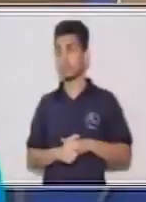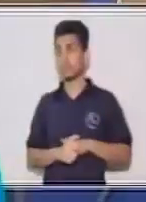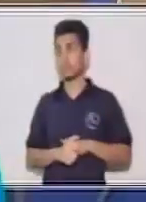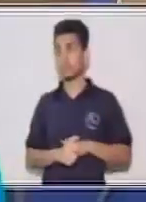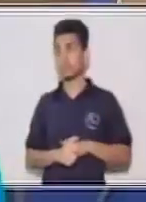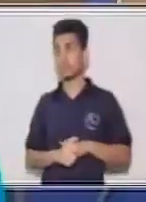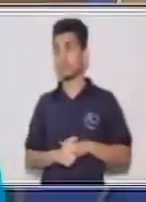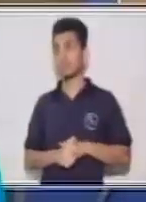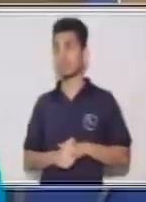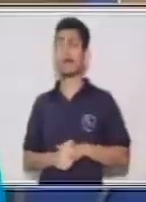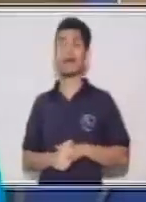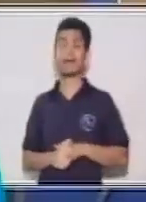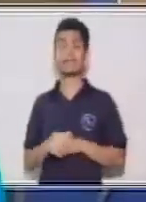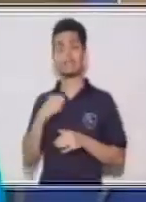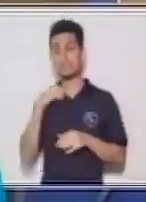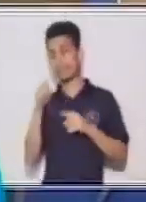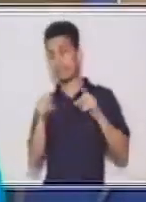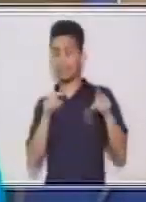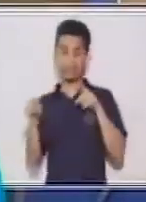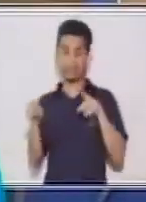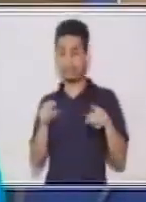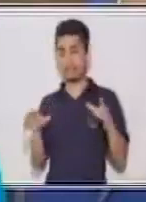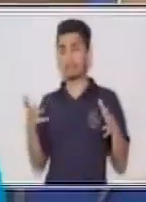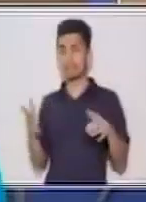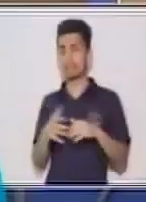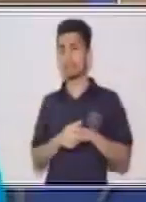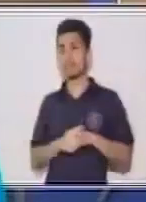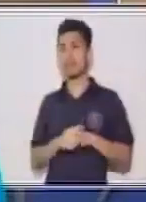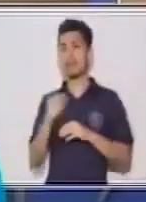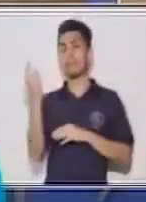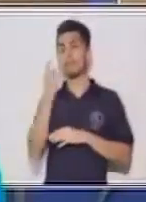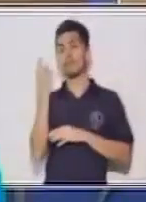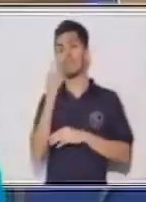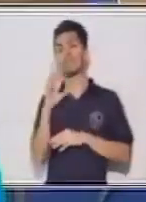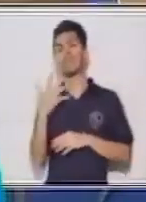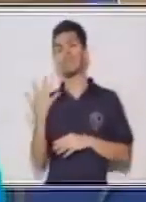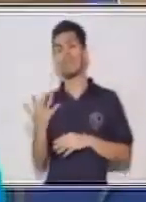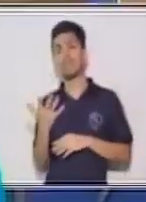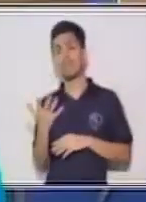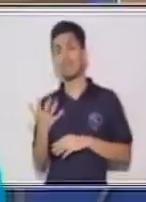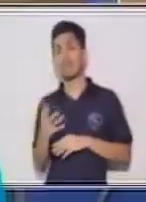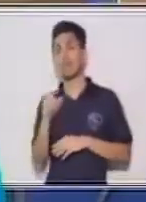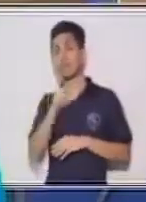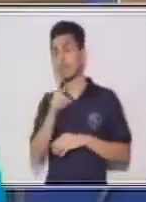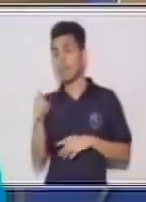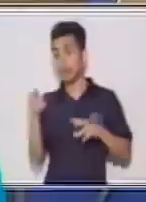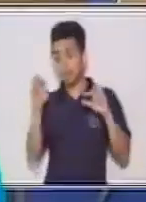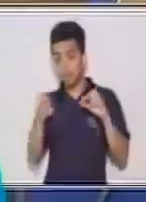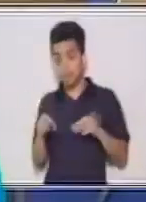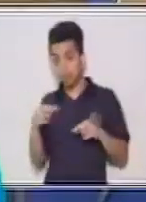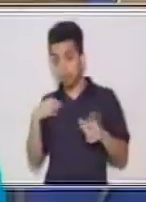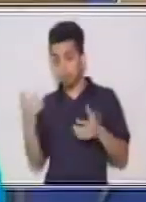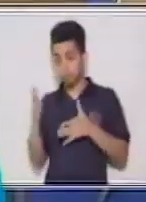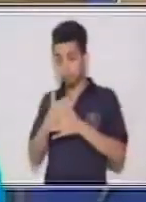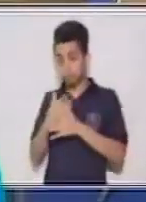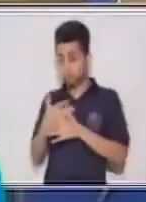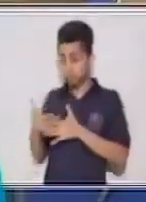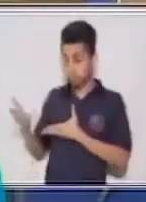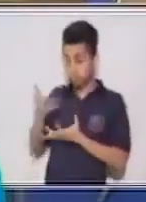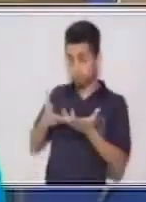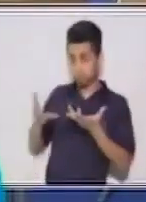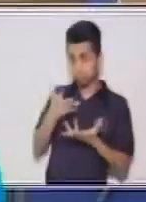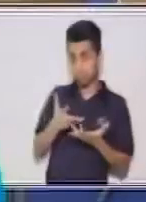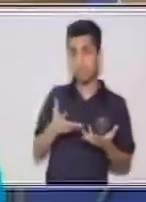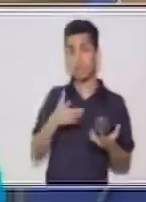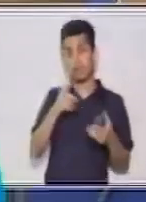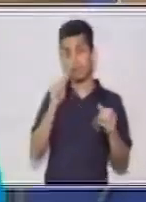vengas y digas, sí, para esto, sí, para esto, sí, no, que al azar. Lo importante es que alguna persona que esté a tu alrededor, alguna persona adulta, pueda venir y